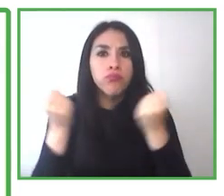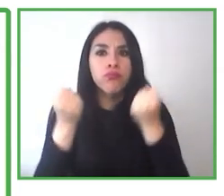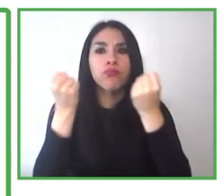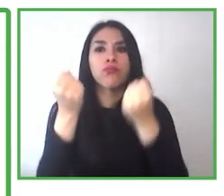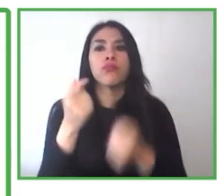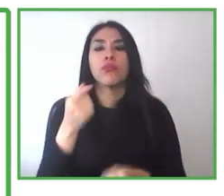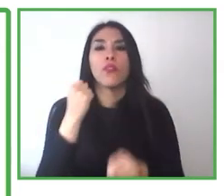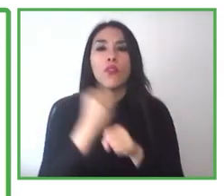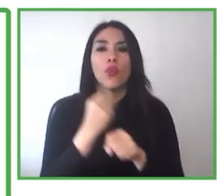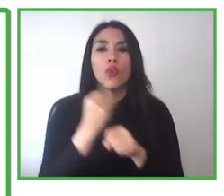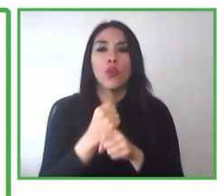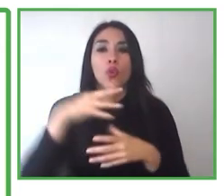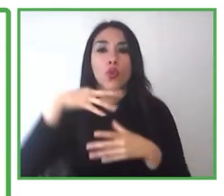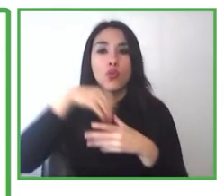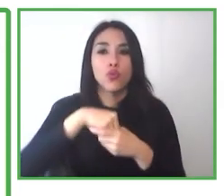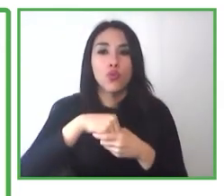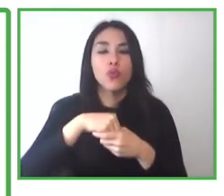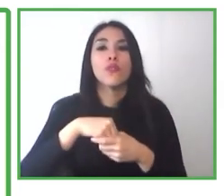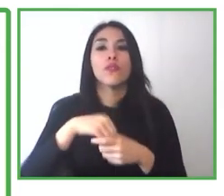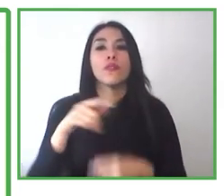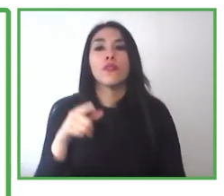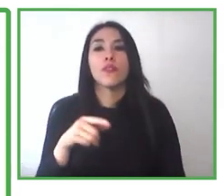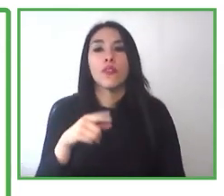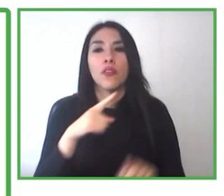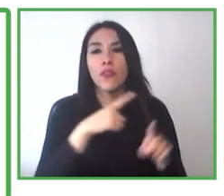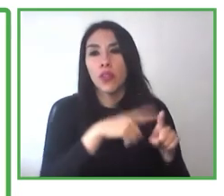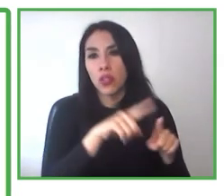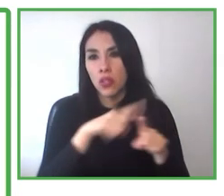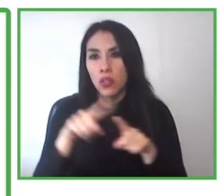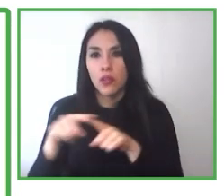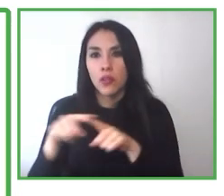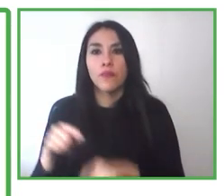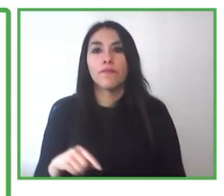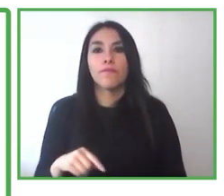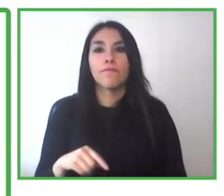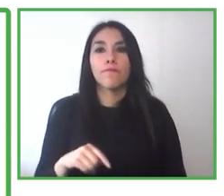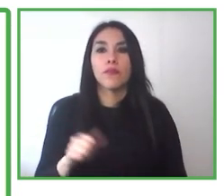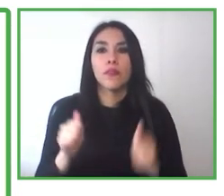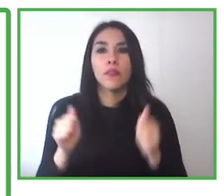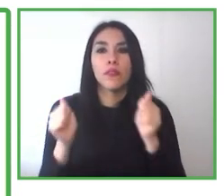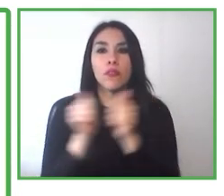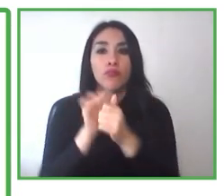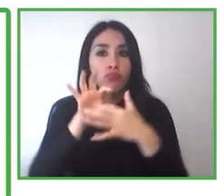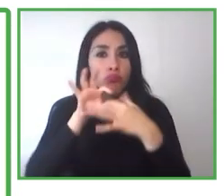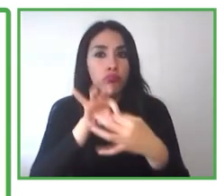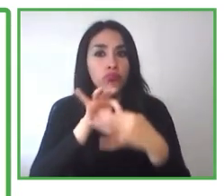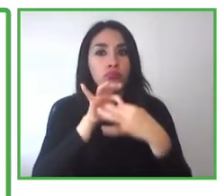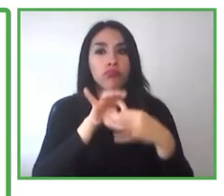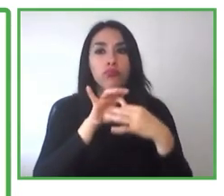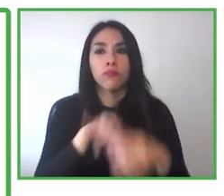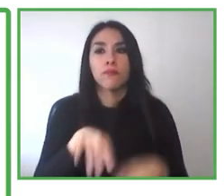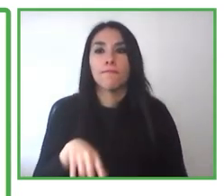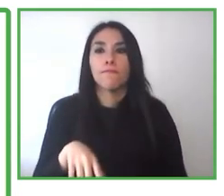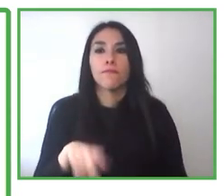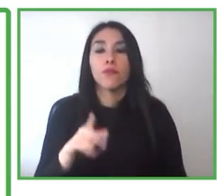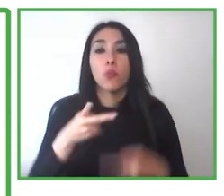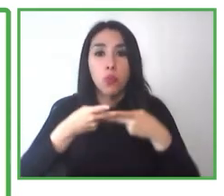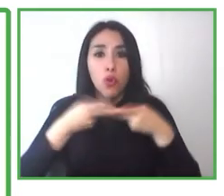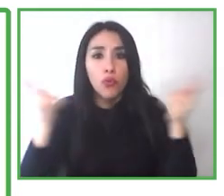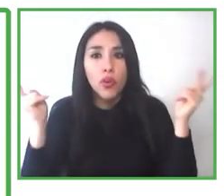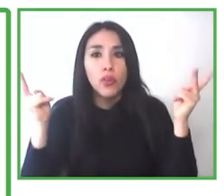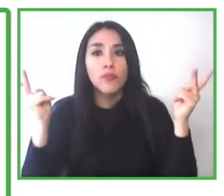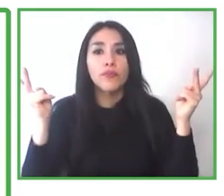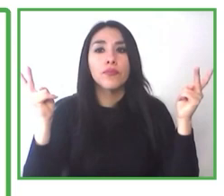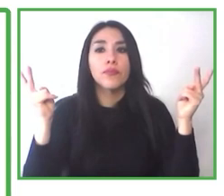a través de la articulación de la red público-privada. También nos acompaña y junto a Solange expondrá Cecilia